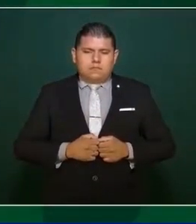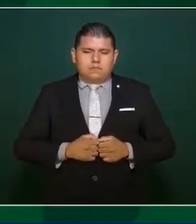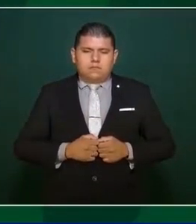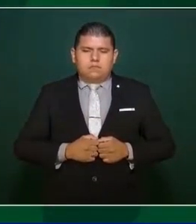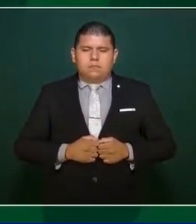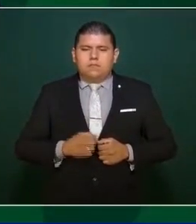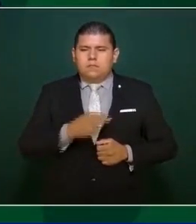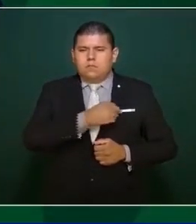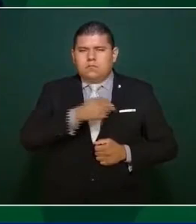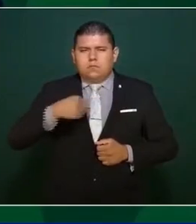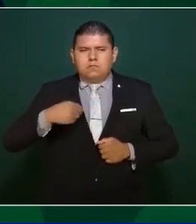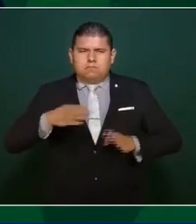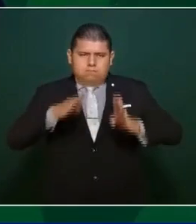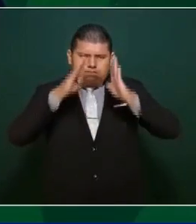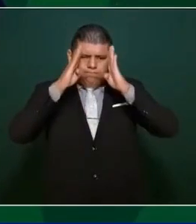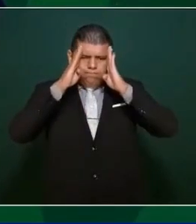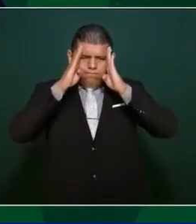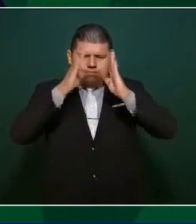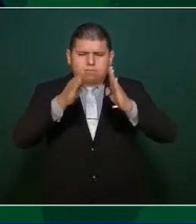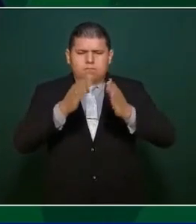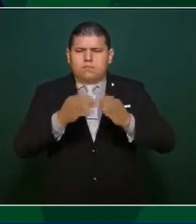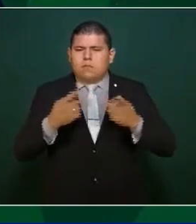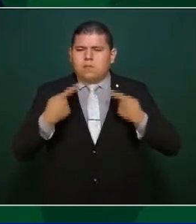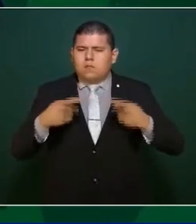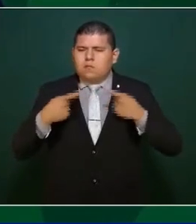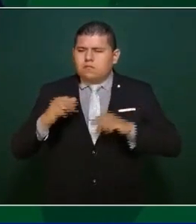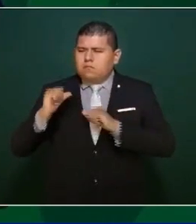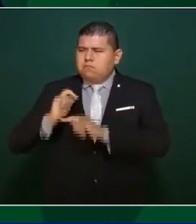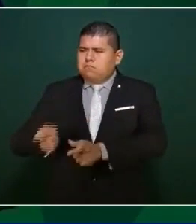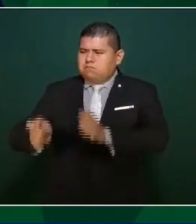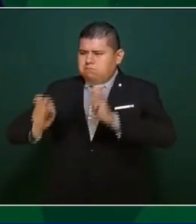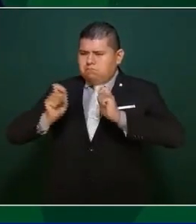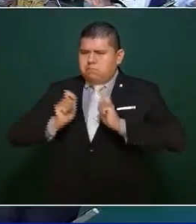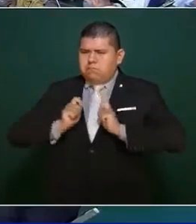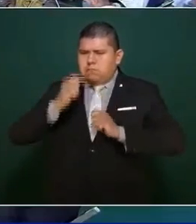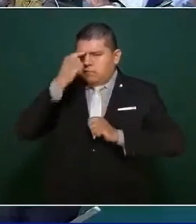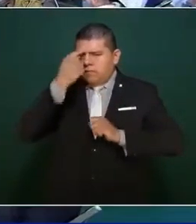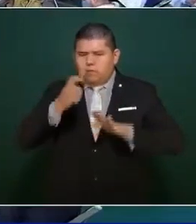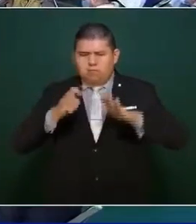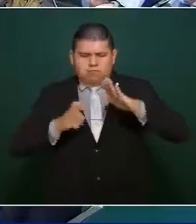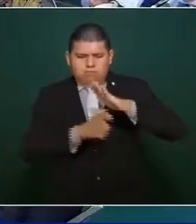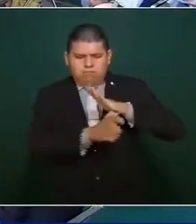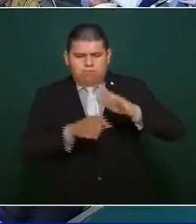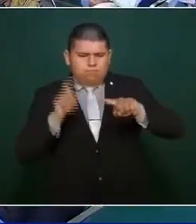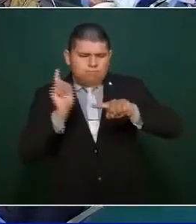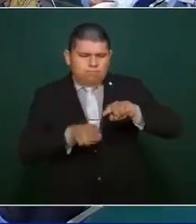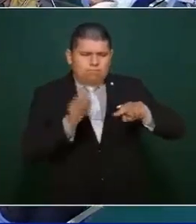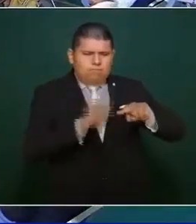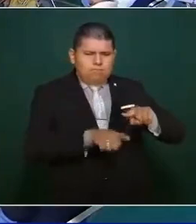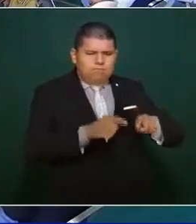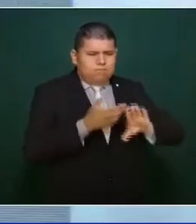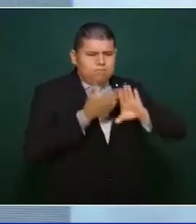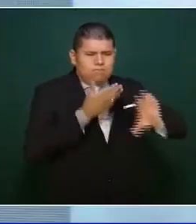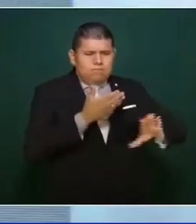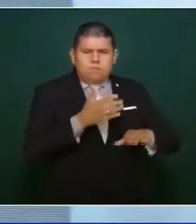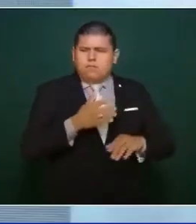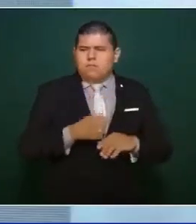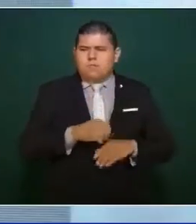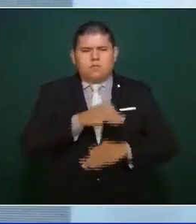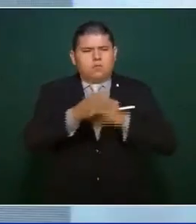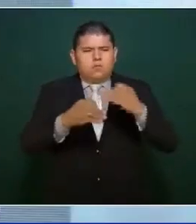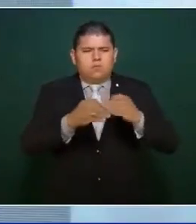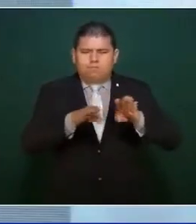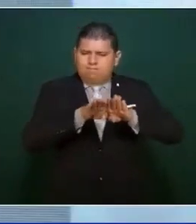propuesto, porque ese fue el mandato que nos dio el pueblo, a acabar con la corrupción y con la impunidad, sea quien sea,